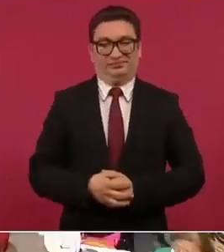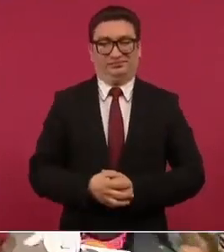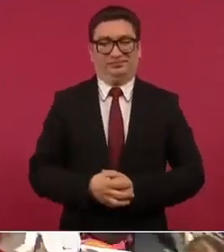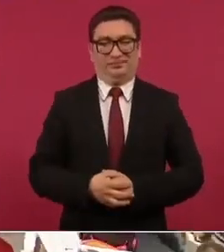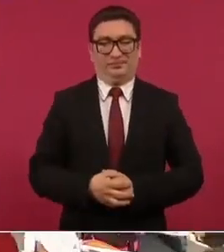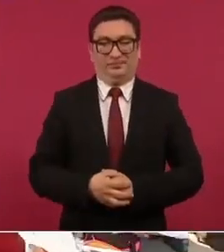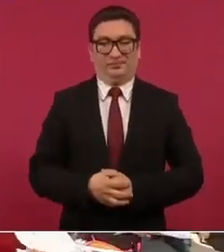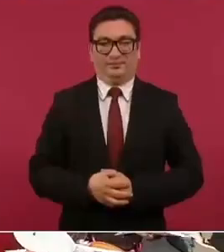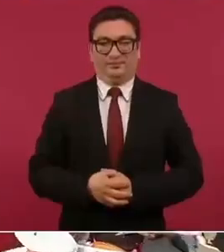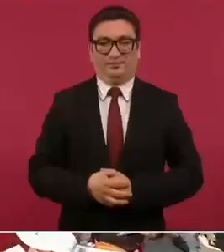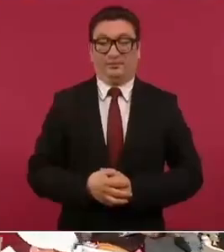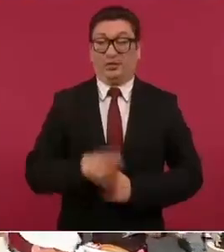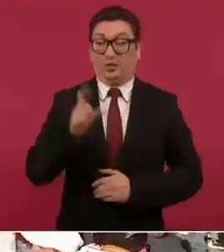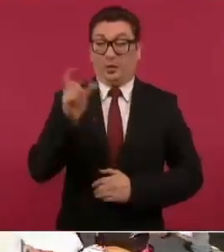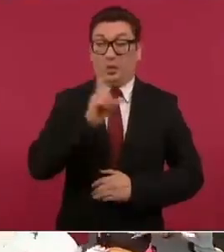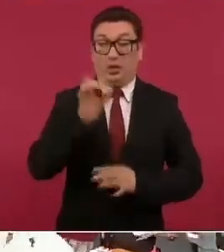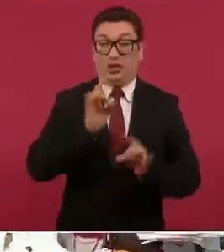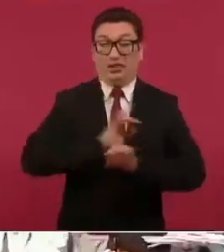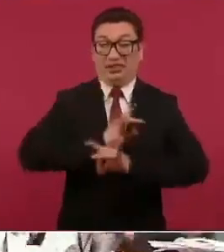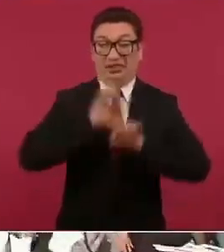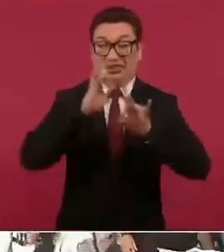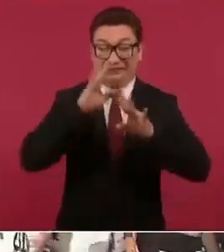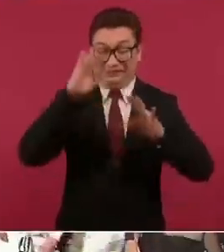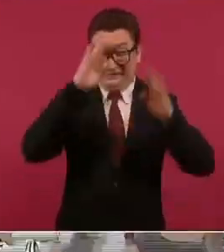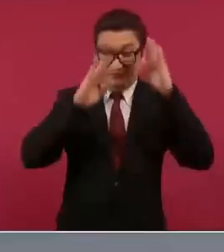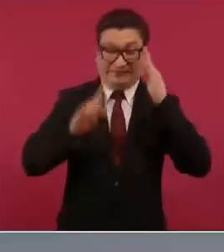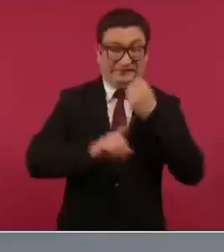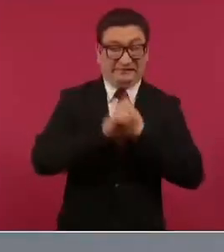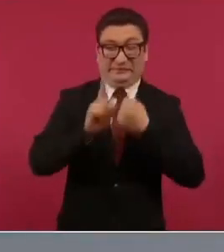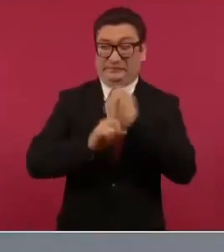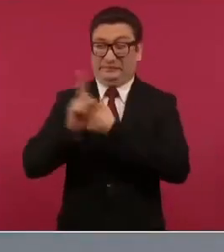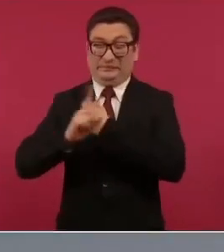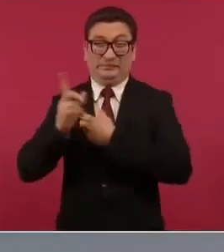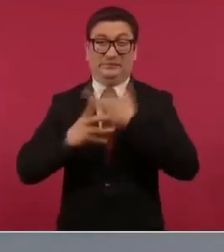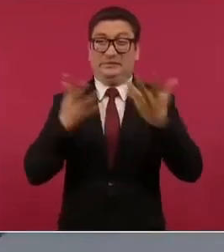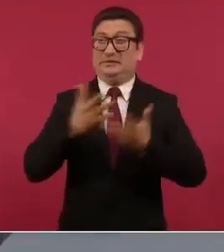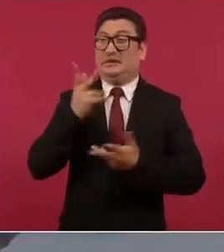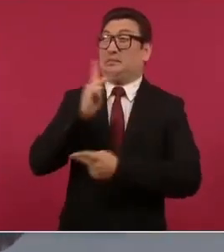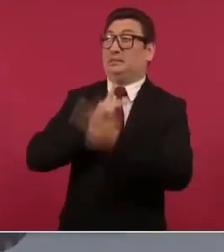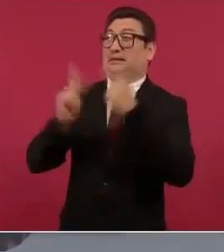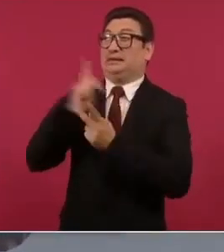cada vez que había una crisis deuda